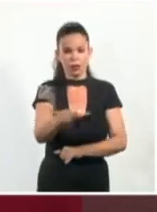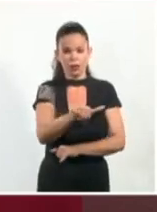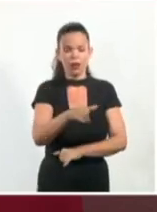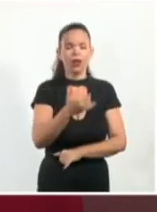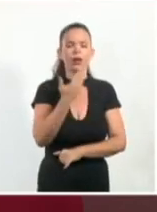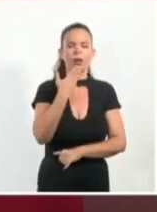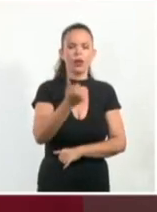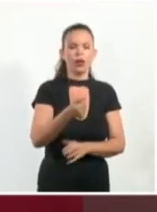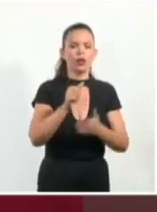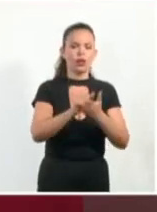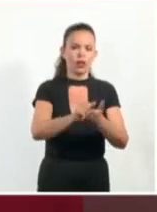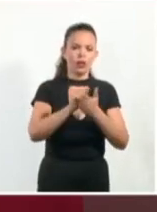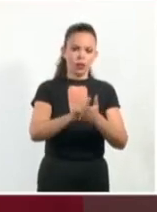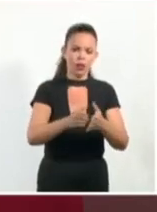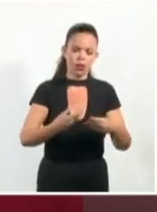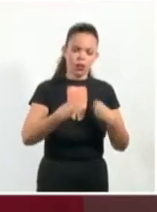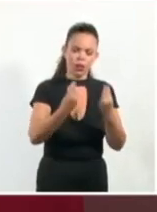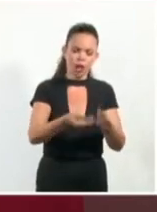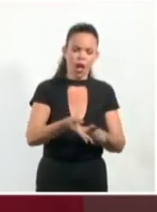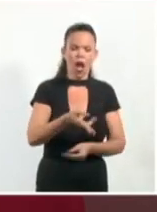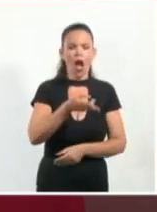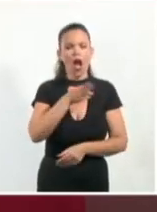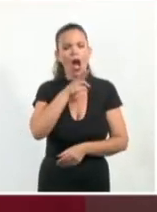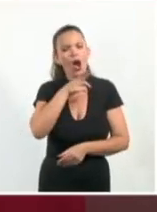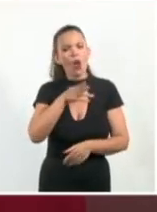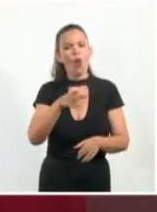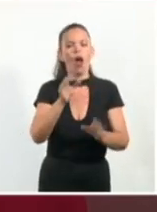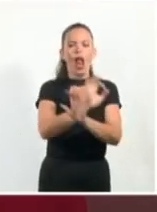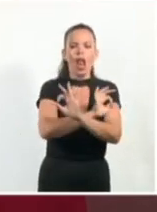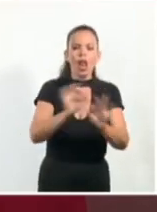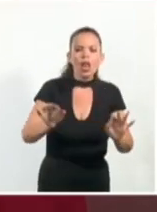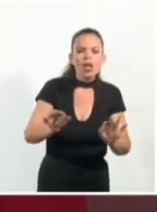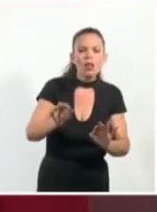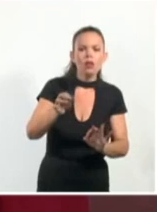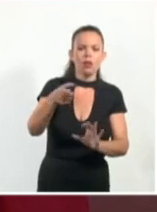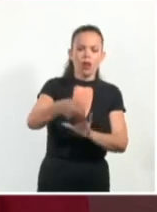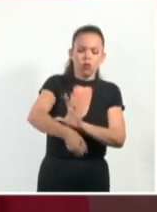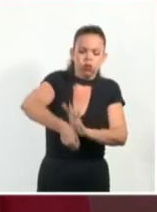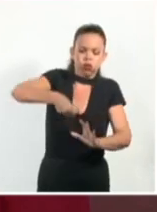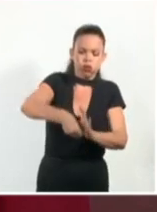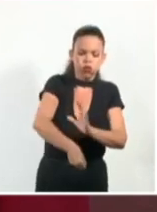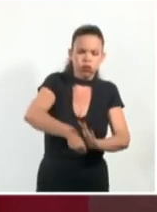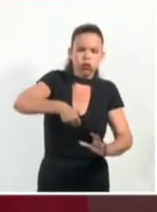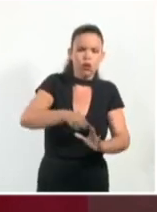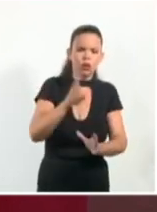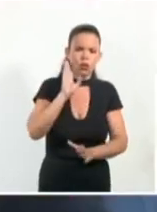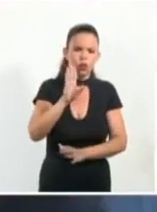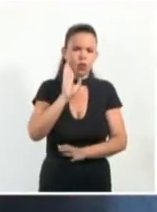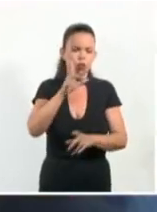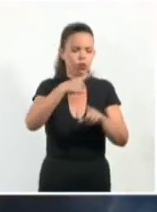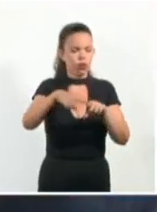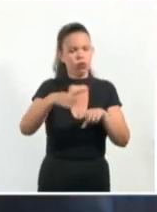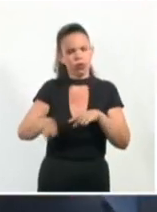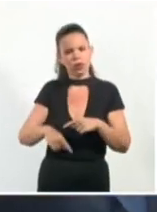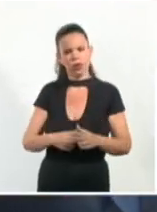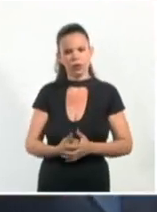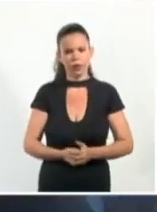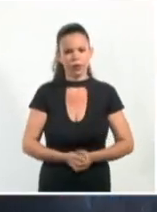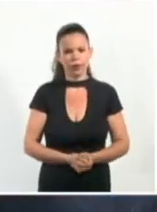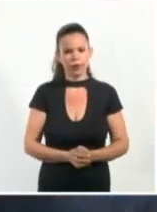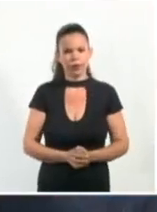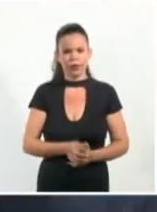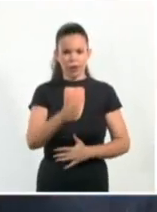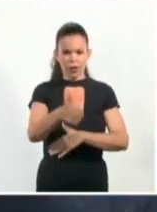limpieza de fosas y las capacidades de mantenimiento y reparación de equipos relacionados el presidente del